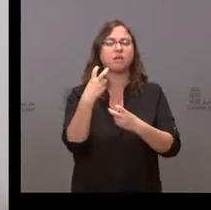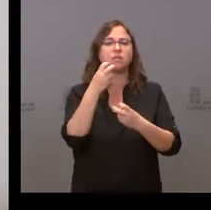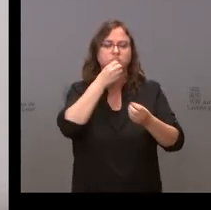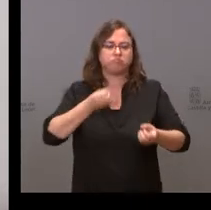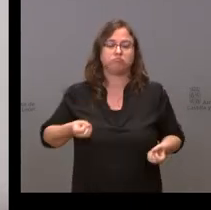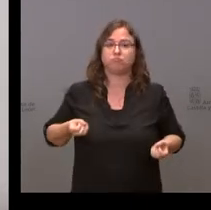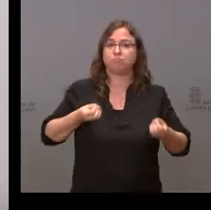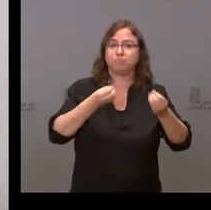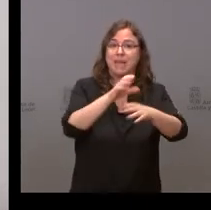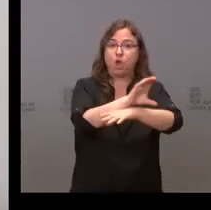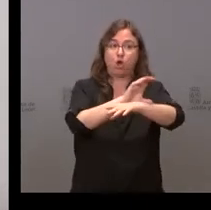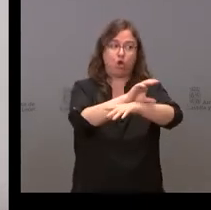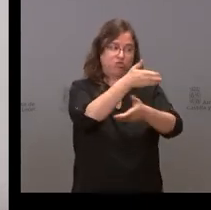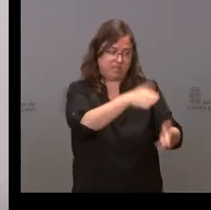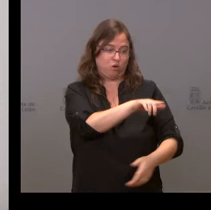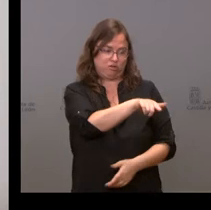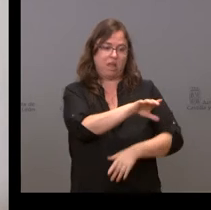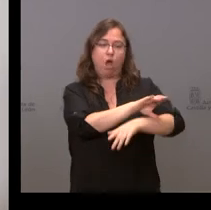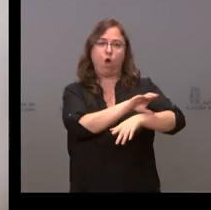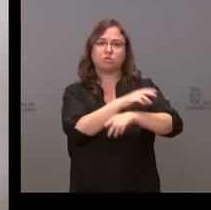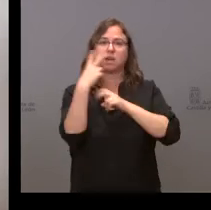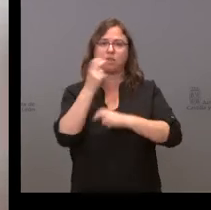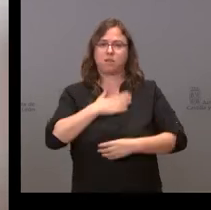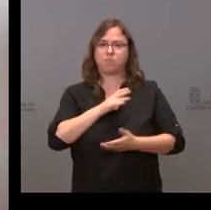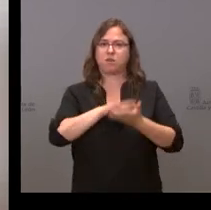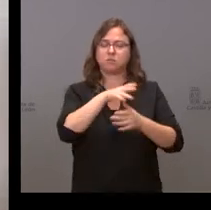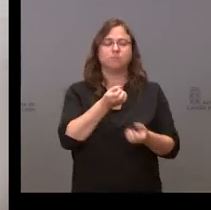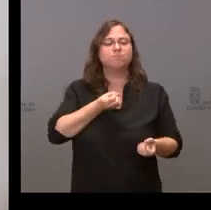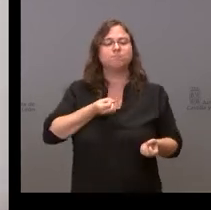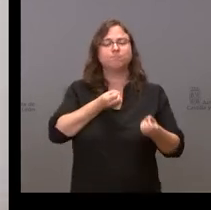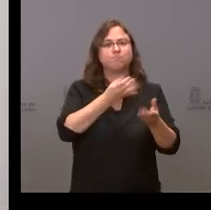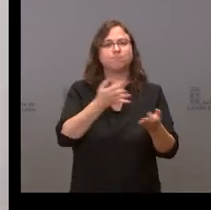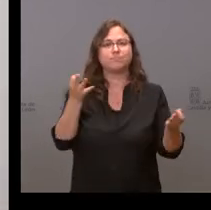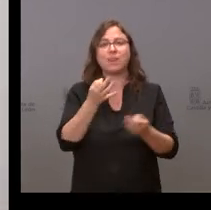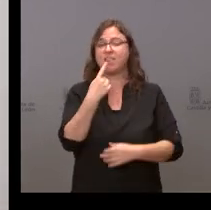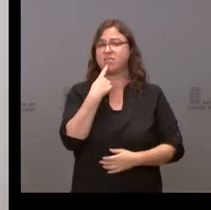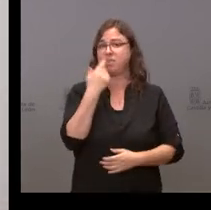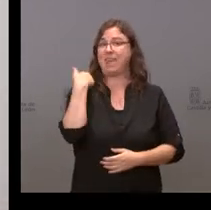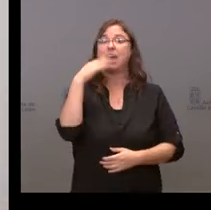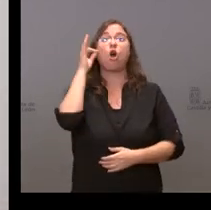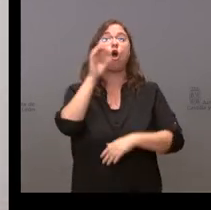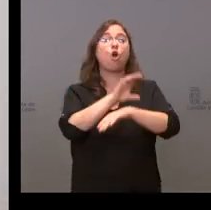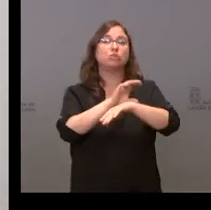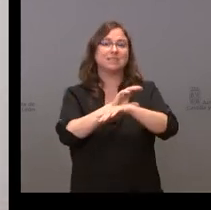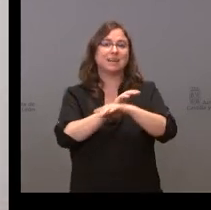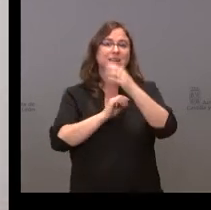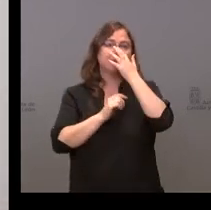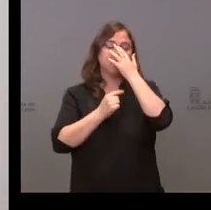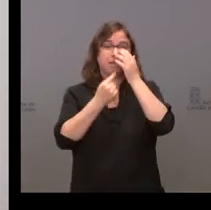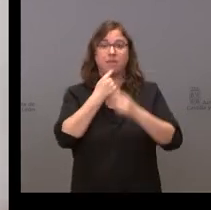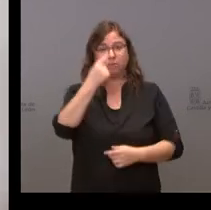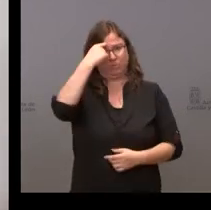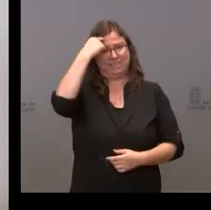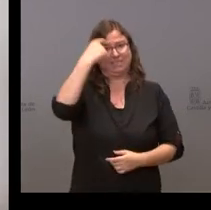al consejero de Hacienda aquí presente también el siguiente mensaje. Saben ustedes